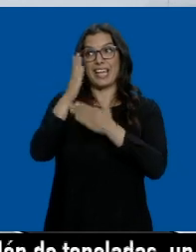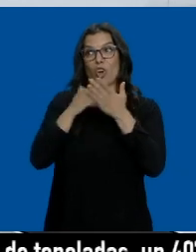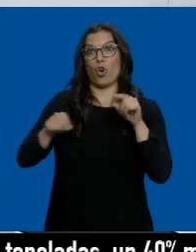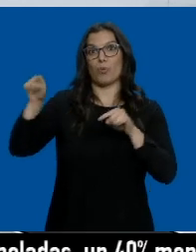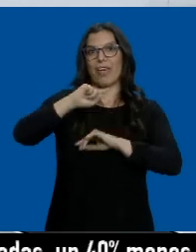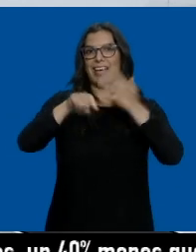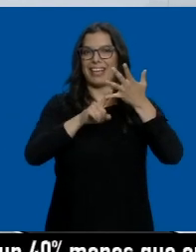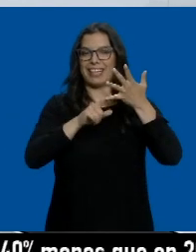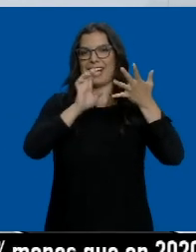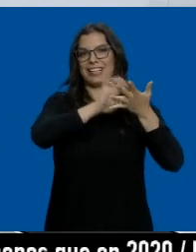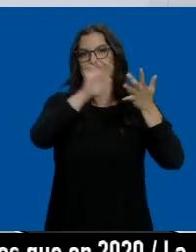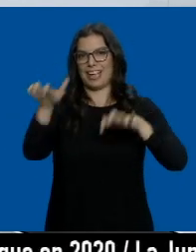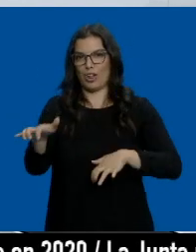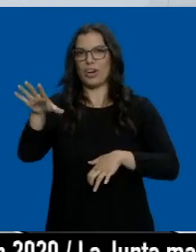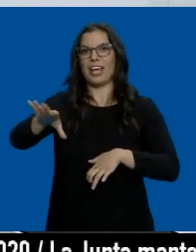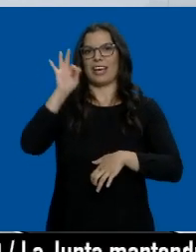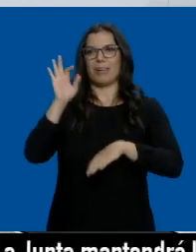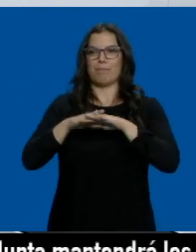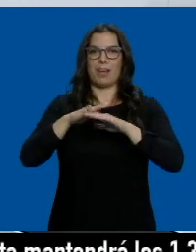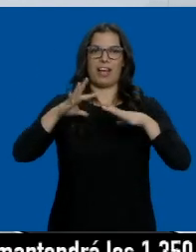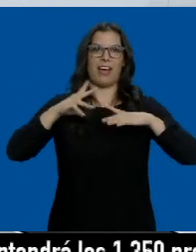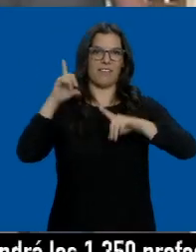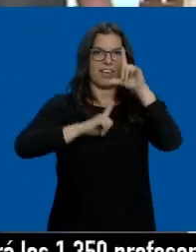preferido por los que van a hacer una escapada.